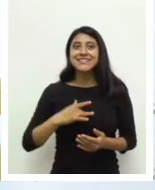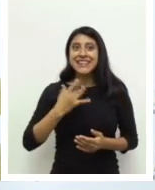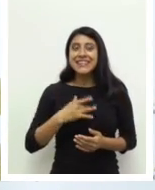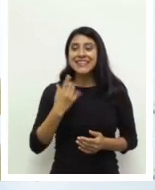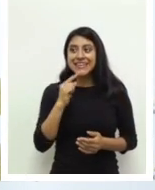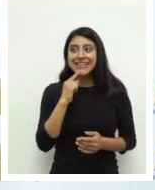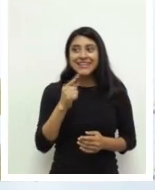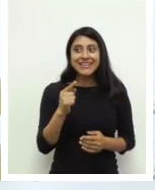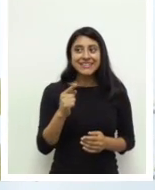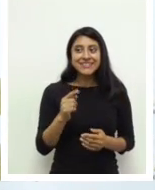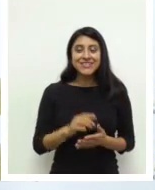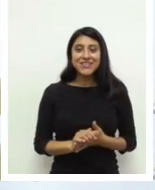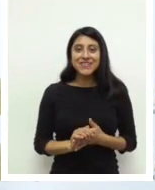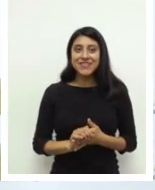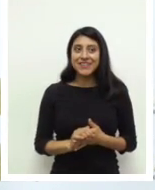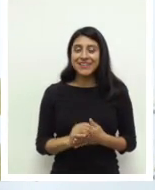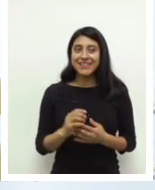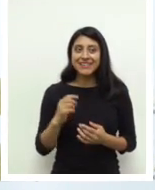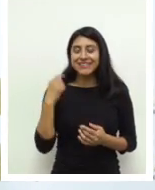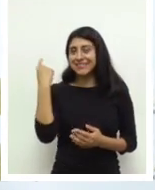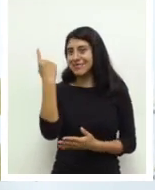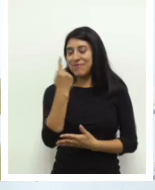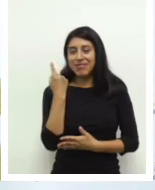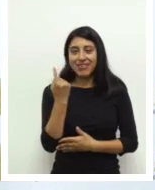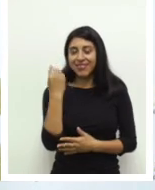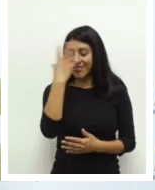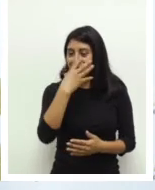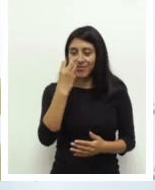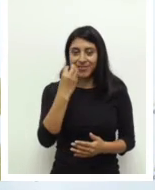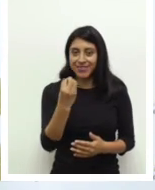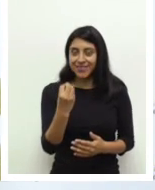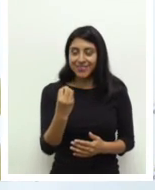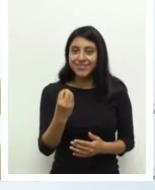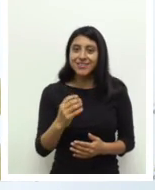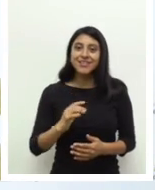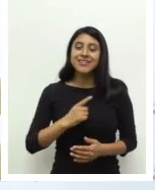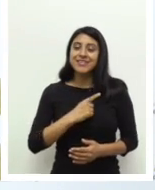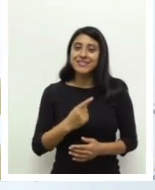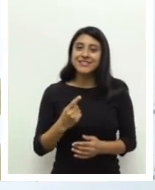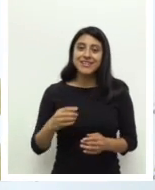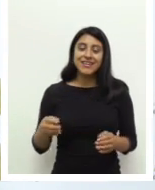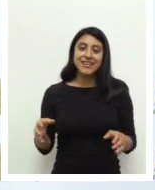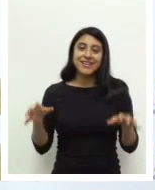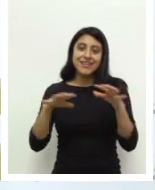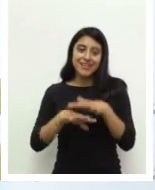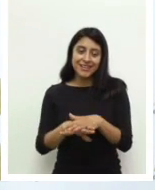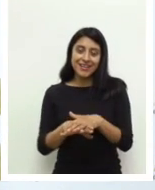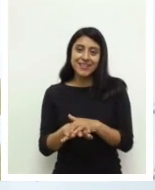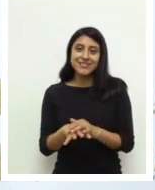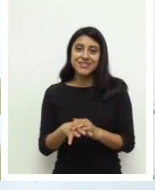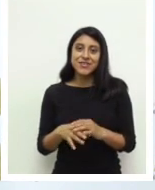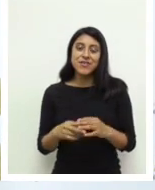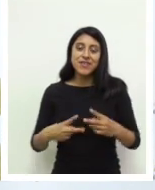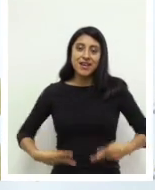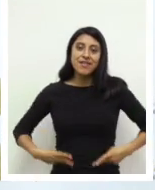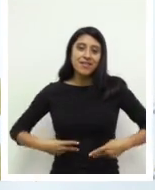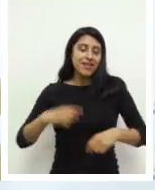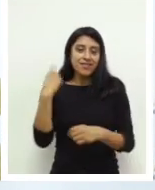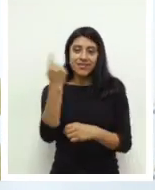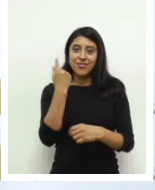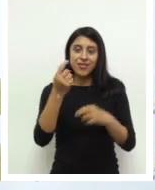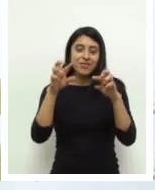ser parte de esa vida y de varias vías. Y definitivamente la parte más triste es a veces ver